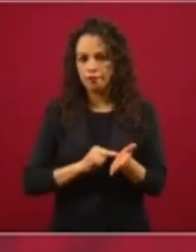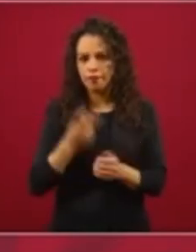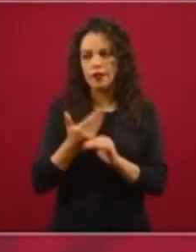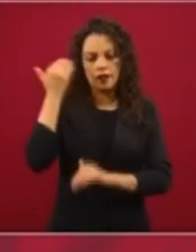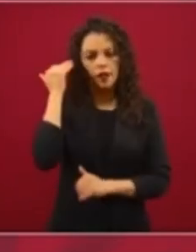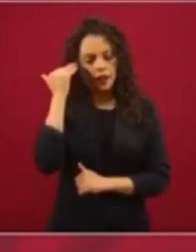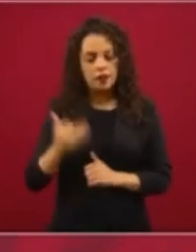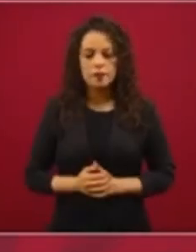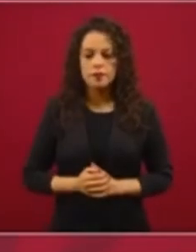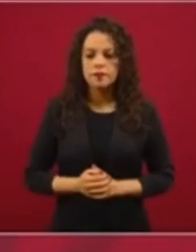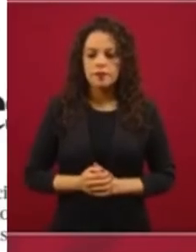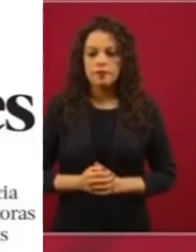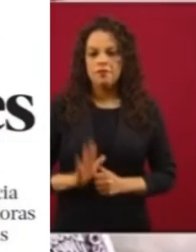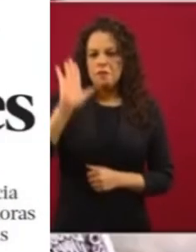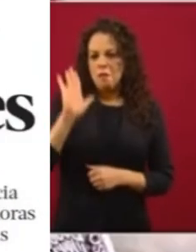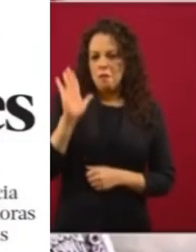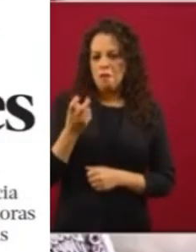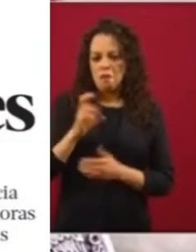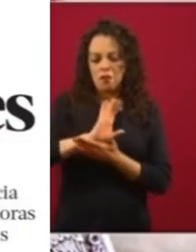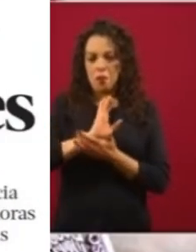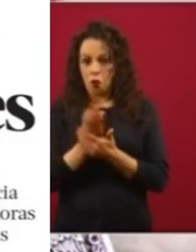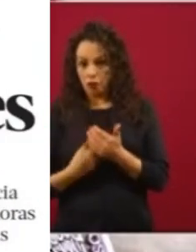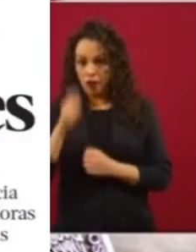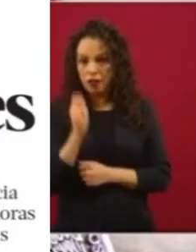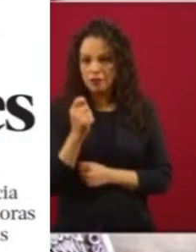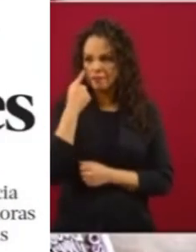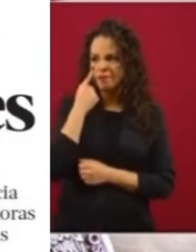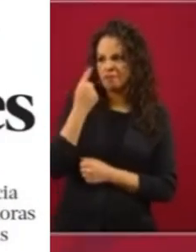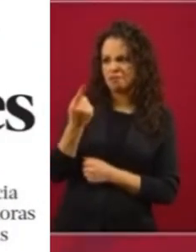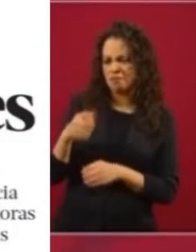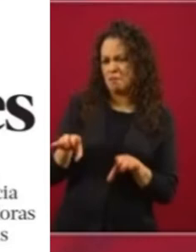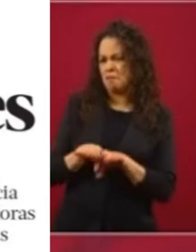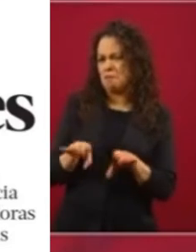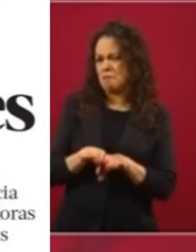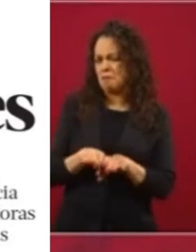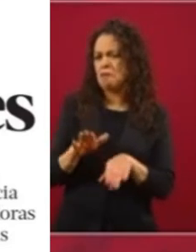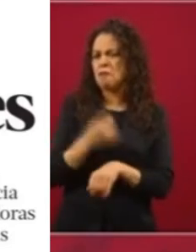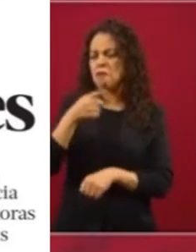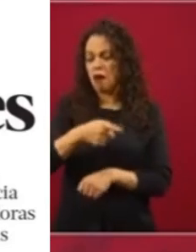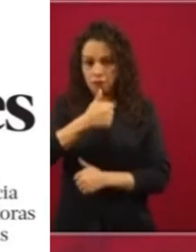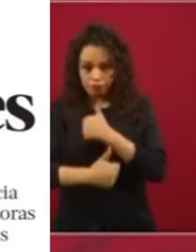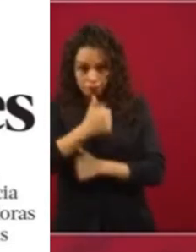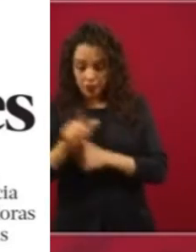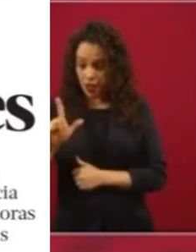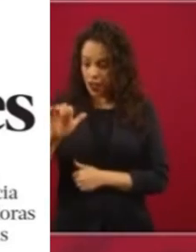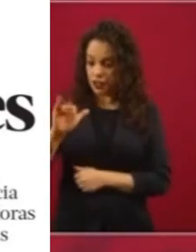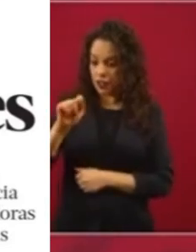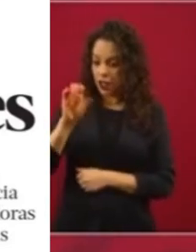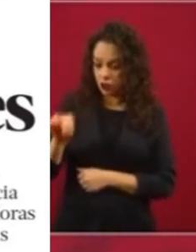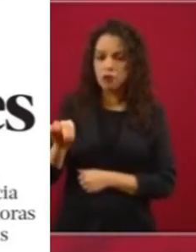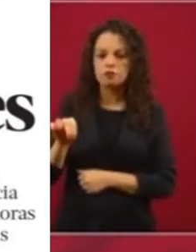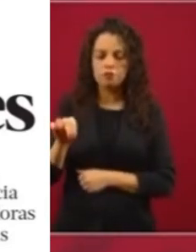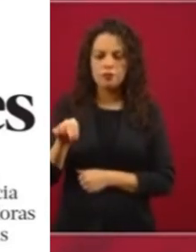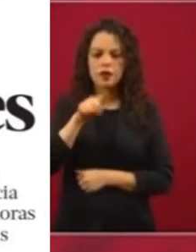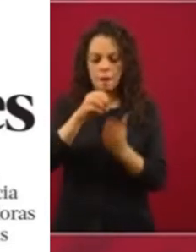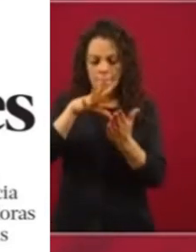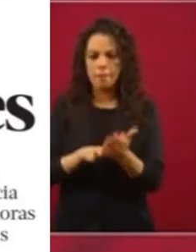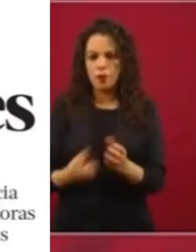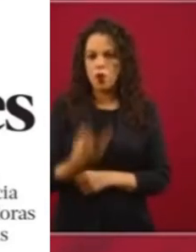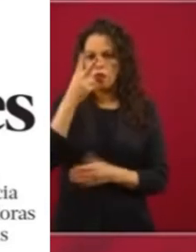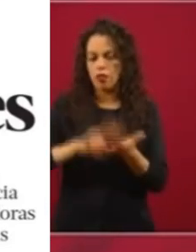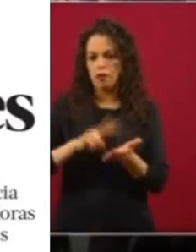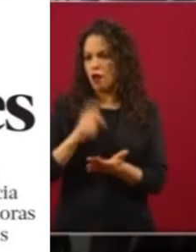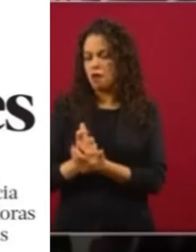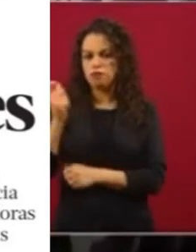Fueron contratos pantalla, porque se hicieron licitaciones, se estableció un precio por el pago de la